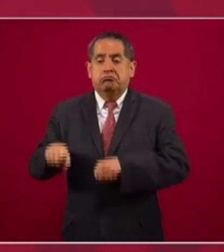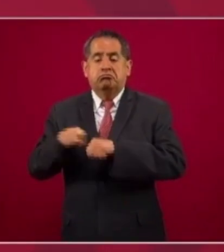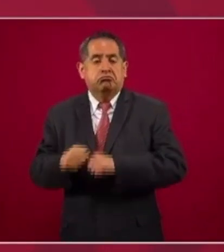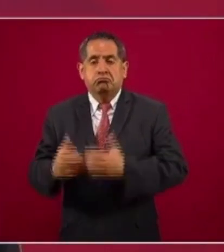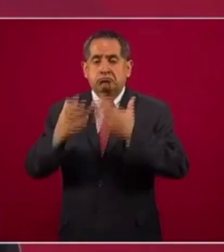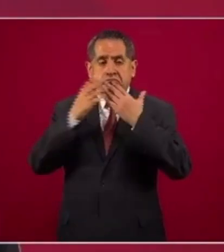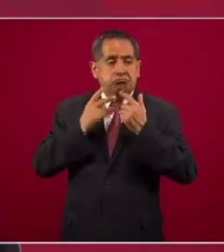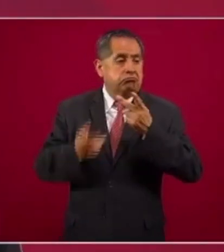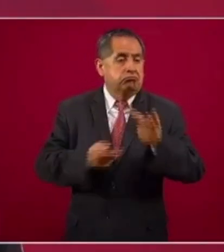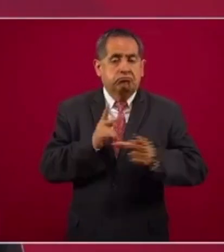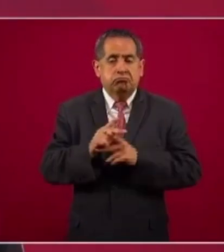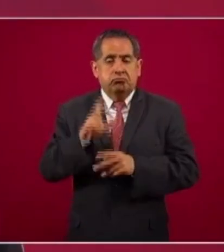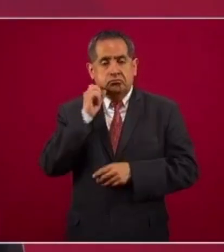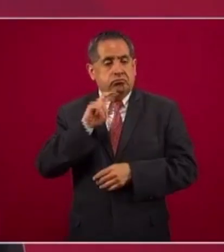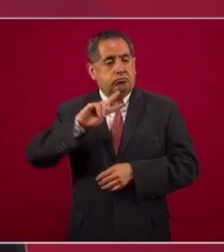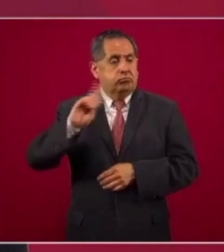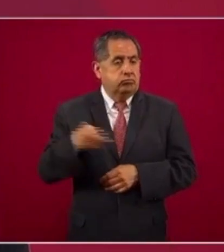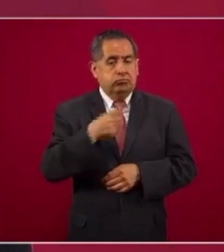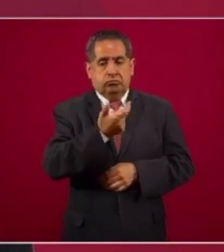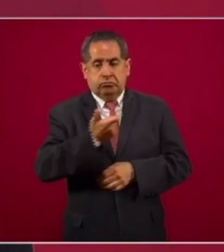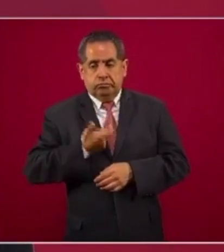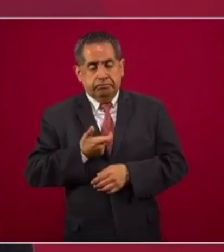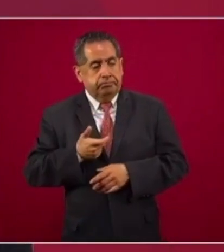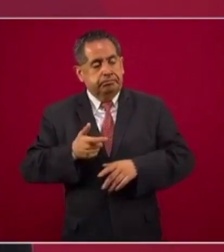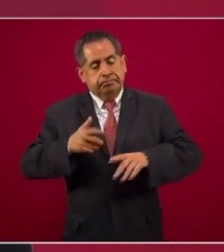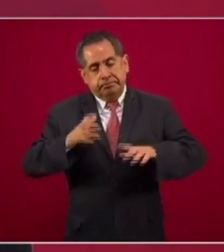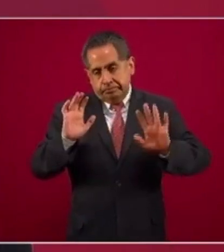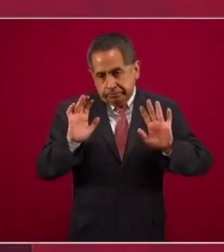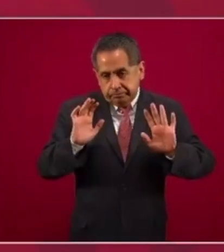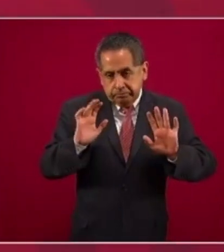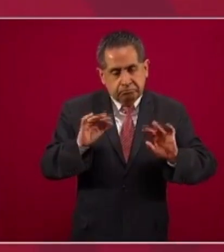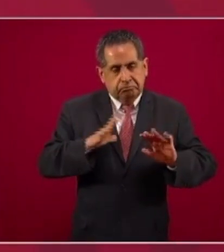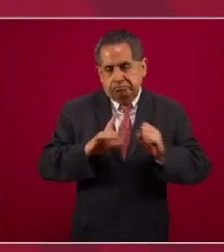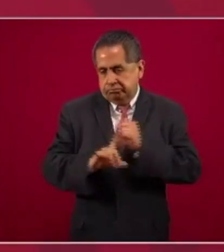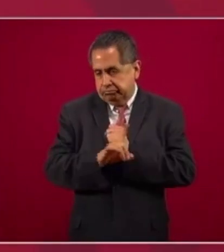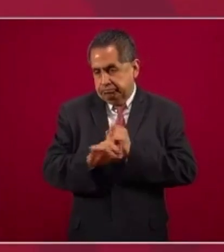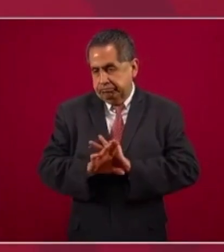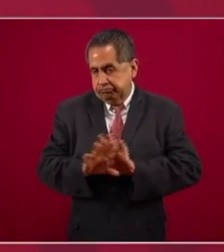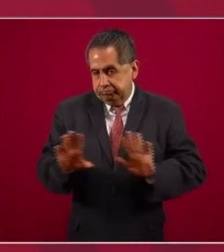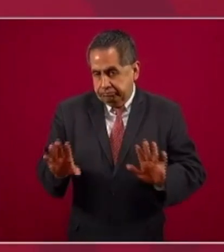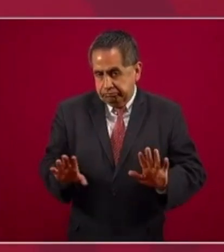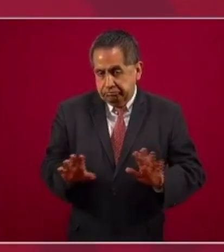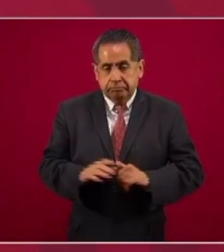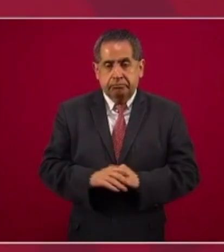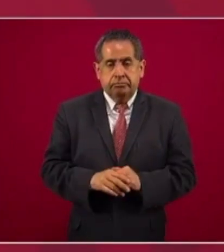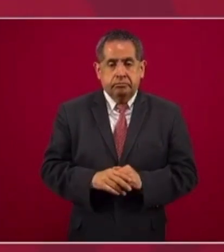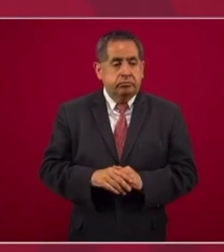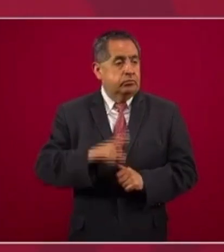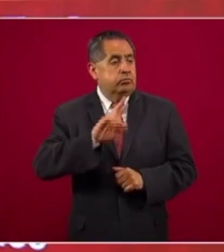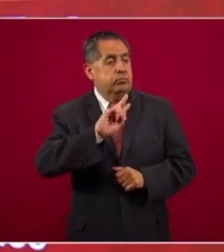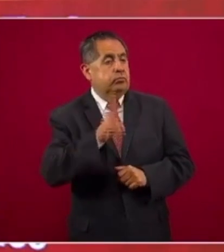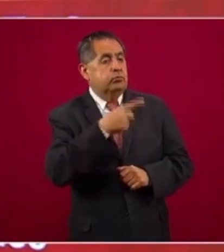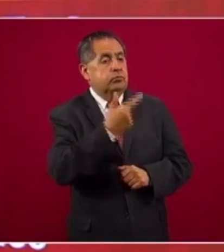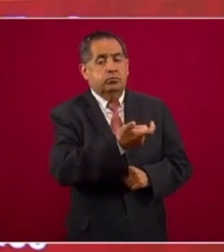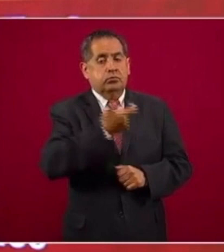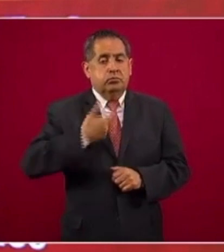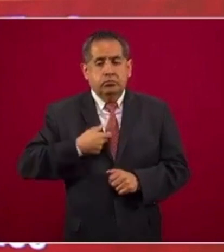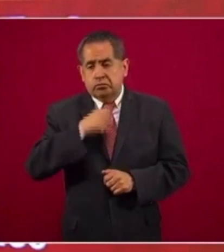estaban dispuestos a devolver el dinero. Bueno, no hay ningún problema, si no hay devolución de dinero,